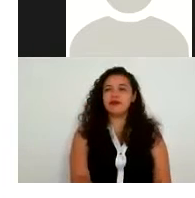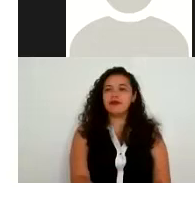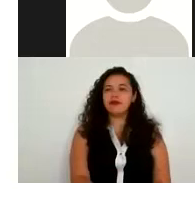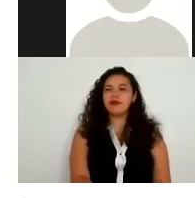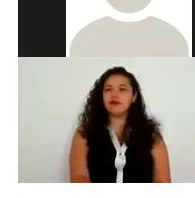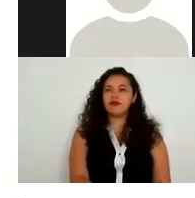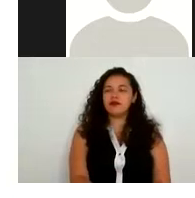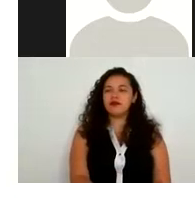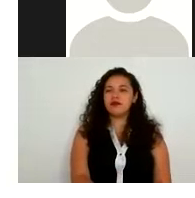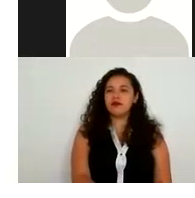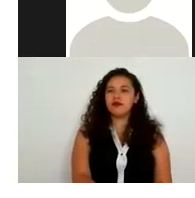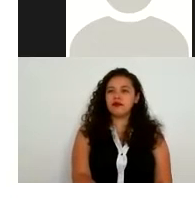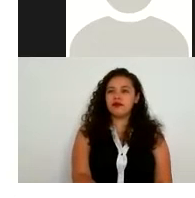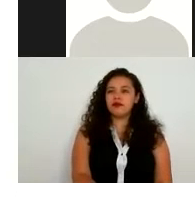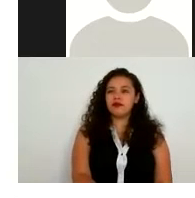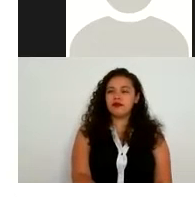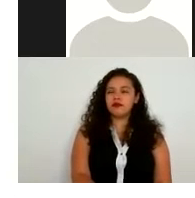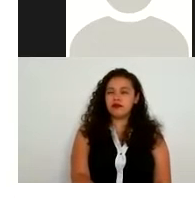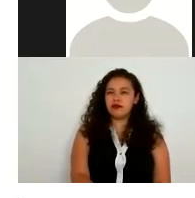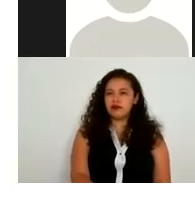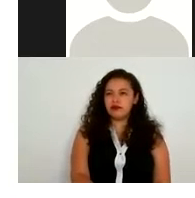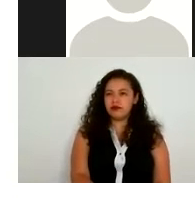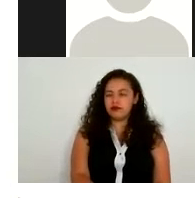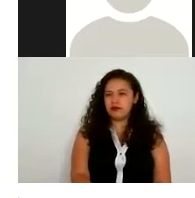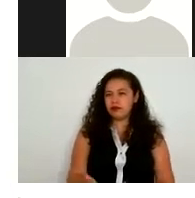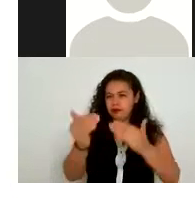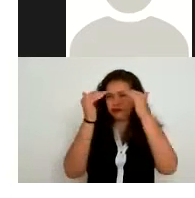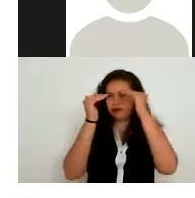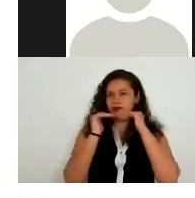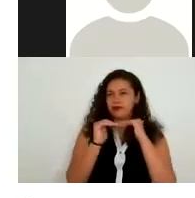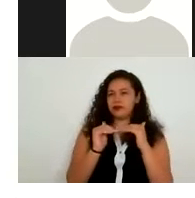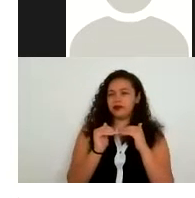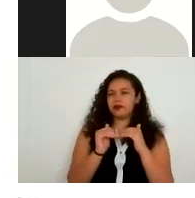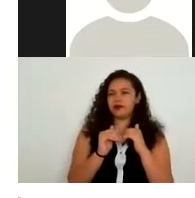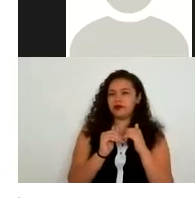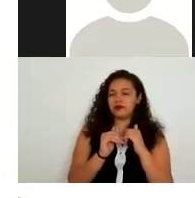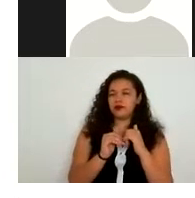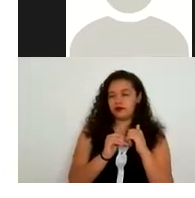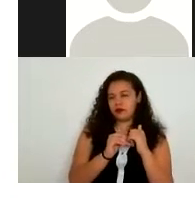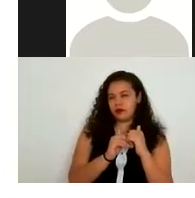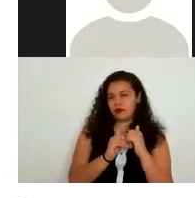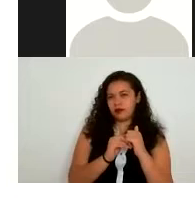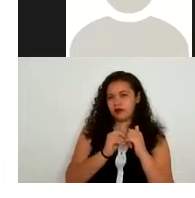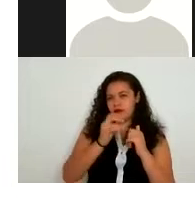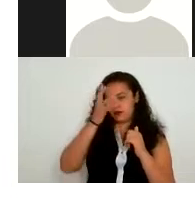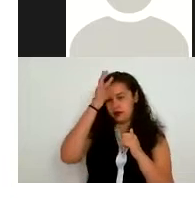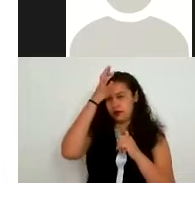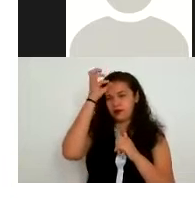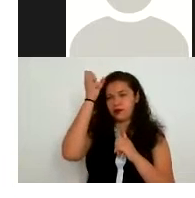a continuación vemos el concepto o principio más puntualmente que se llama calidad